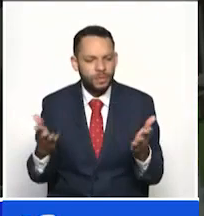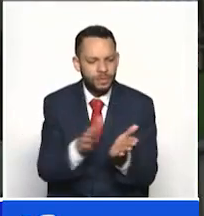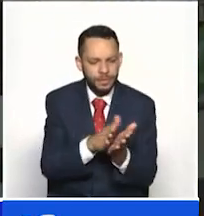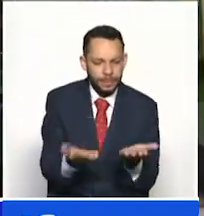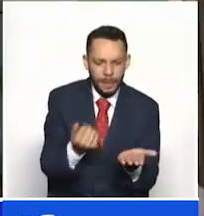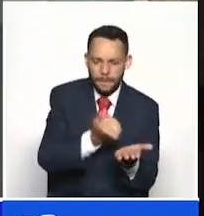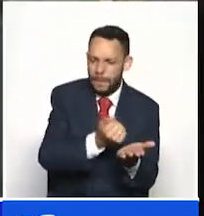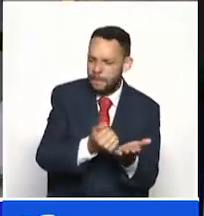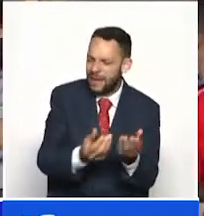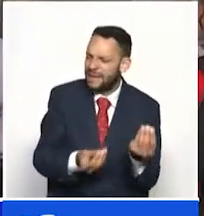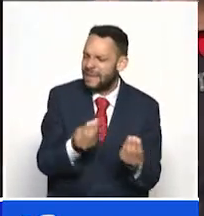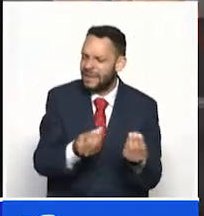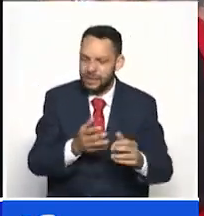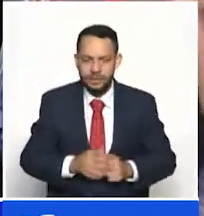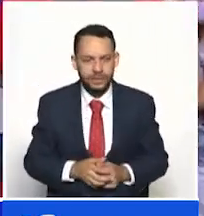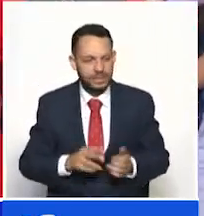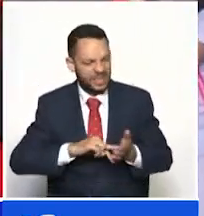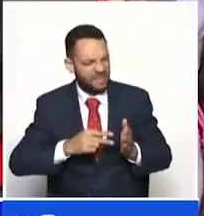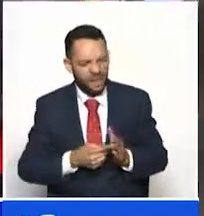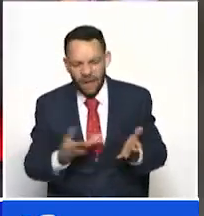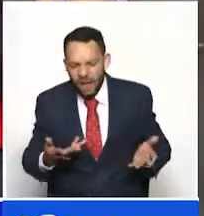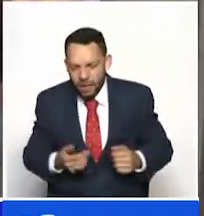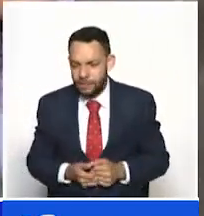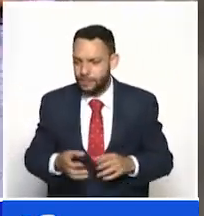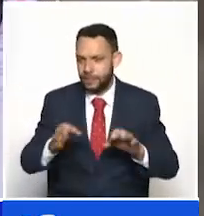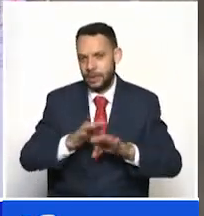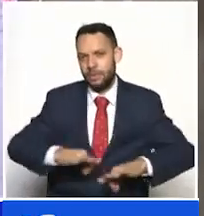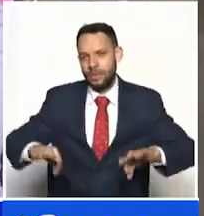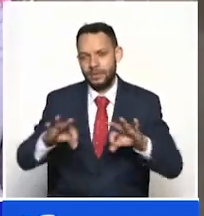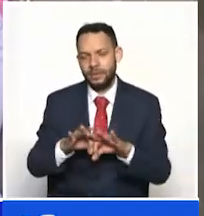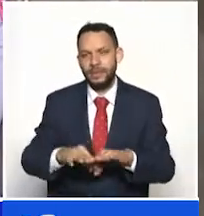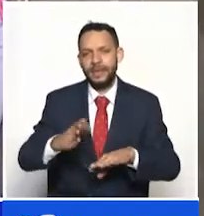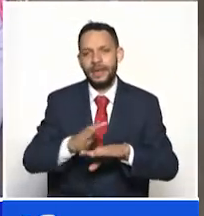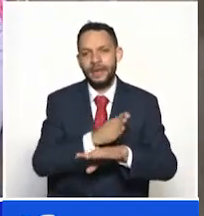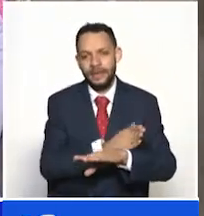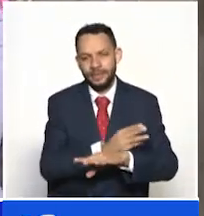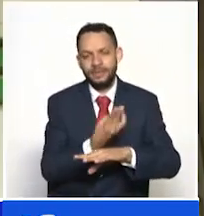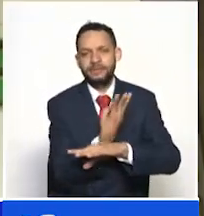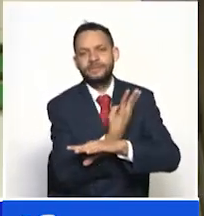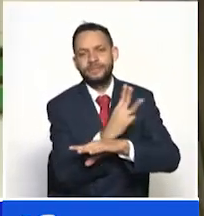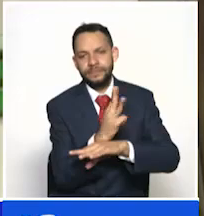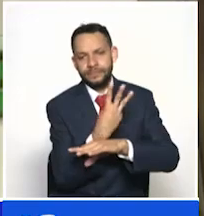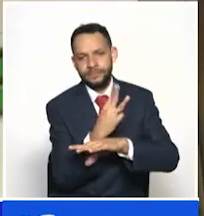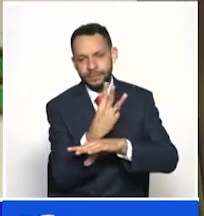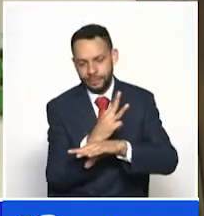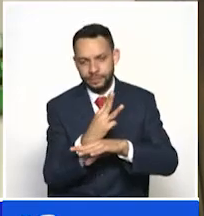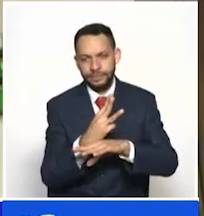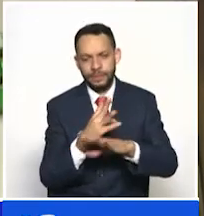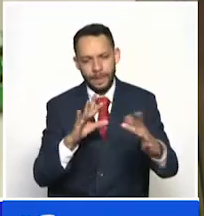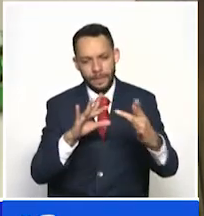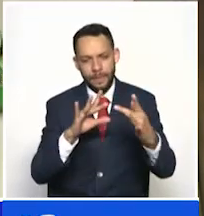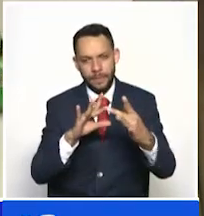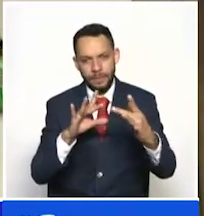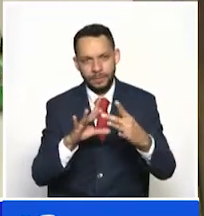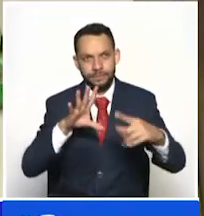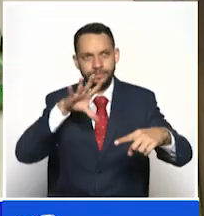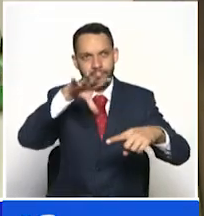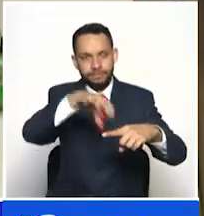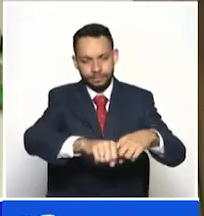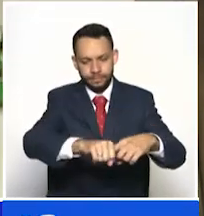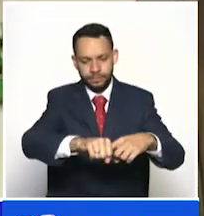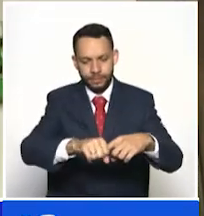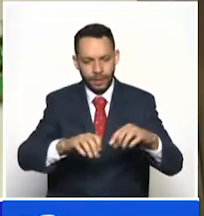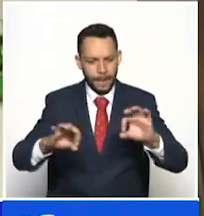Pues las solicitudes son las citas por internet, definitivamente esa es la página que nosotros